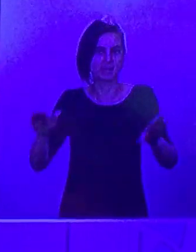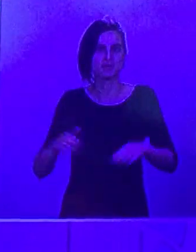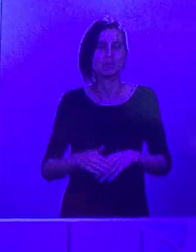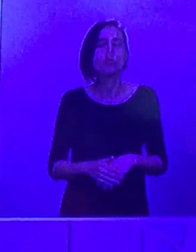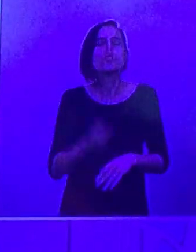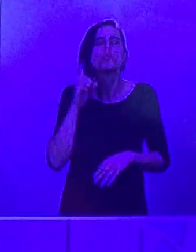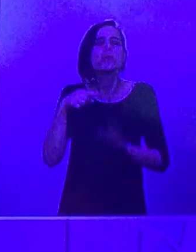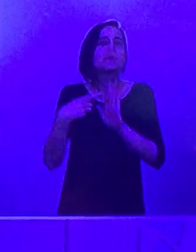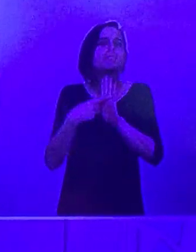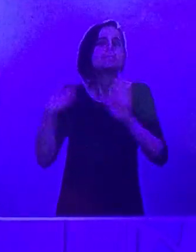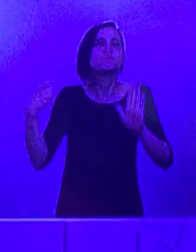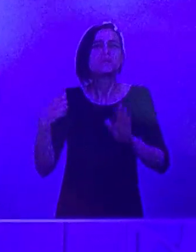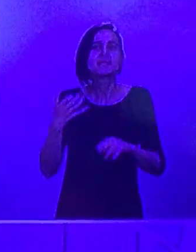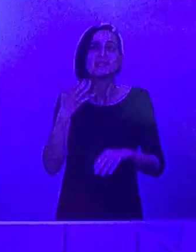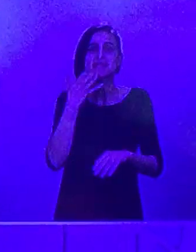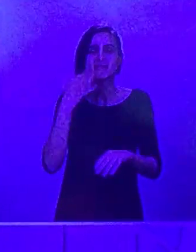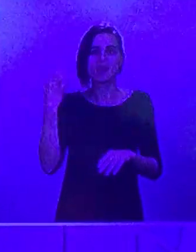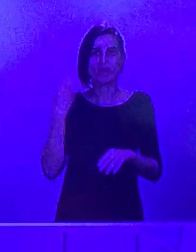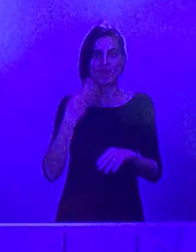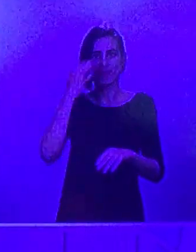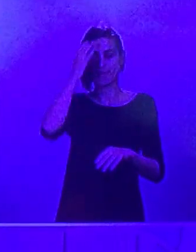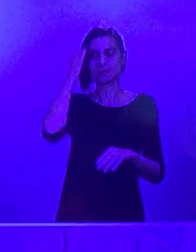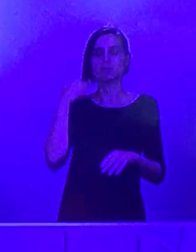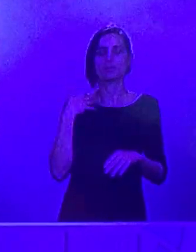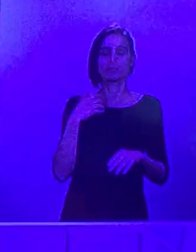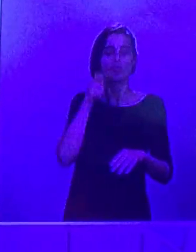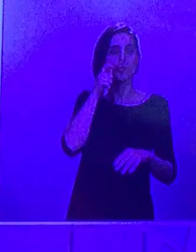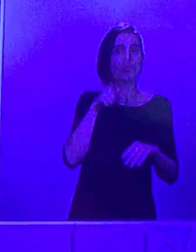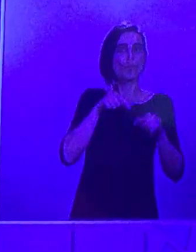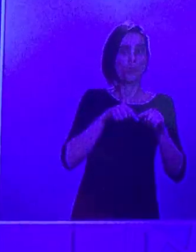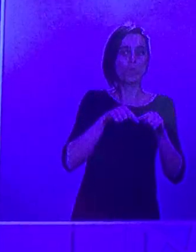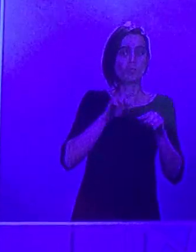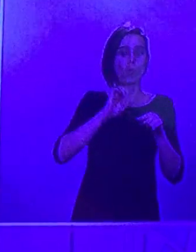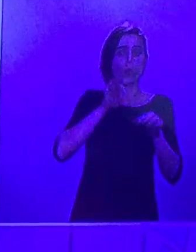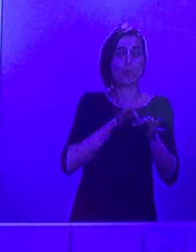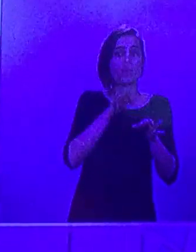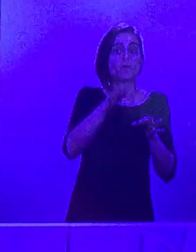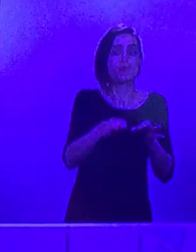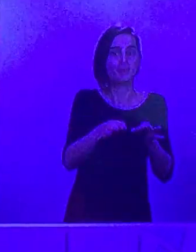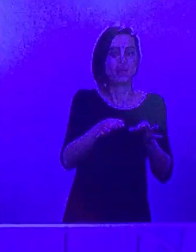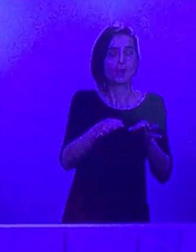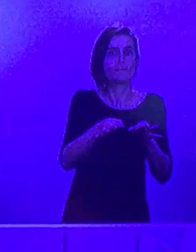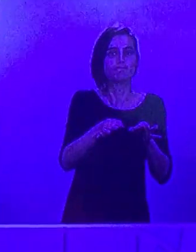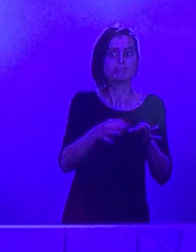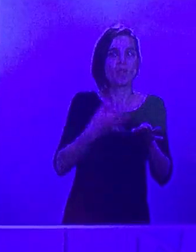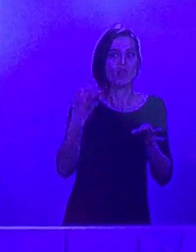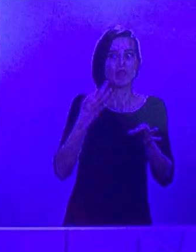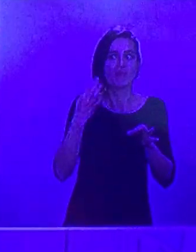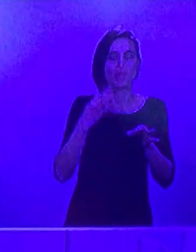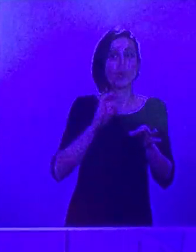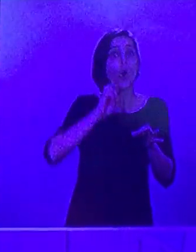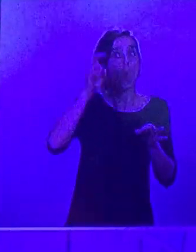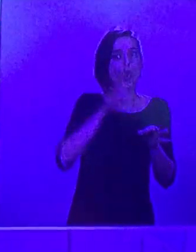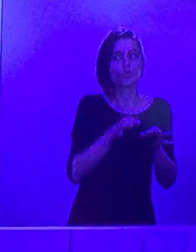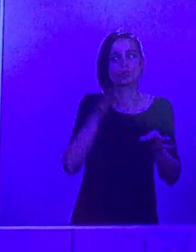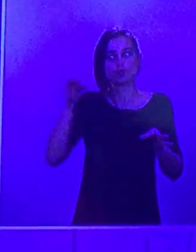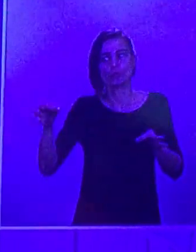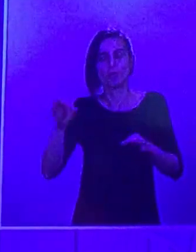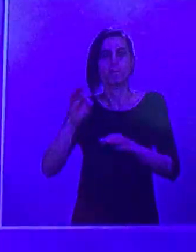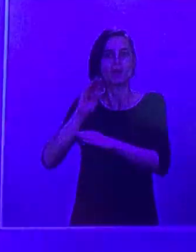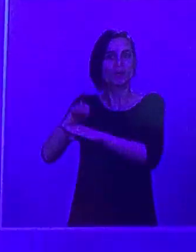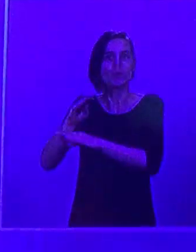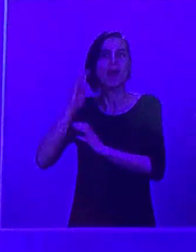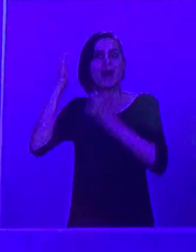desplazarse más allá del municipio o del municipio adyacente para el cuidado de animales o huertos de autoconsumo. Se tienen que